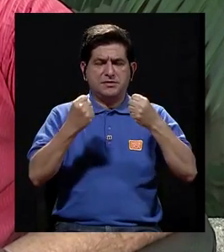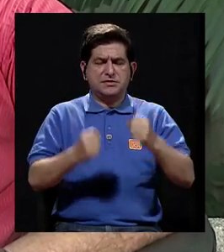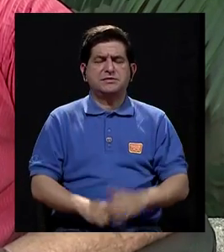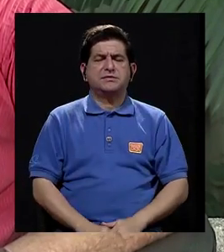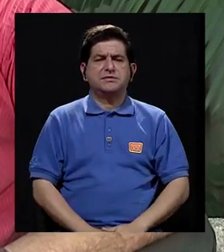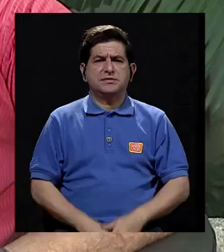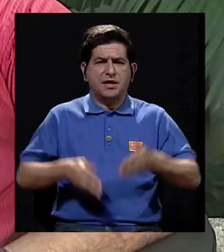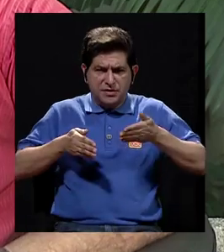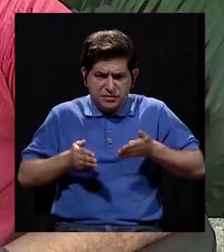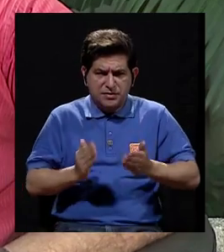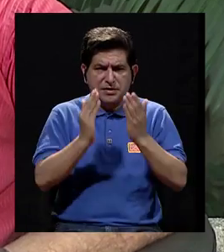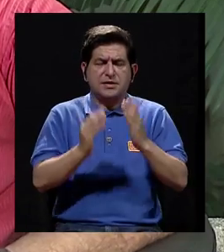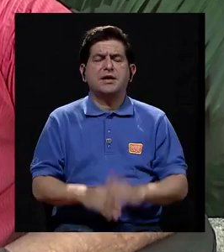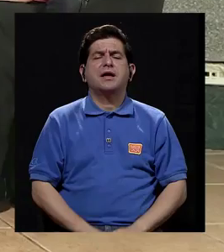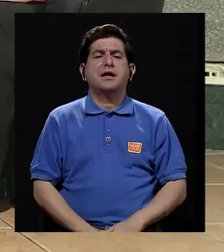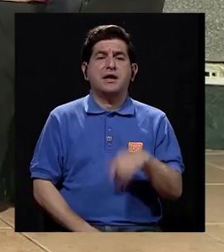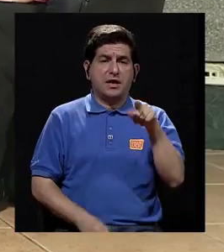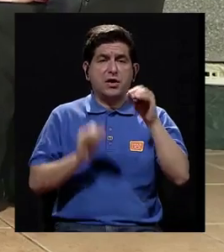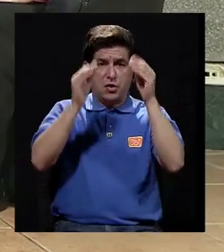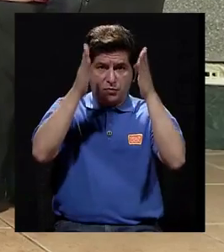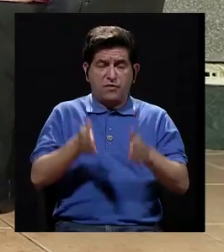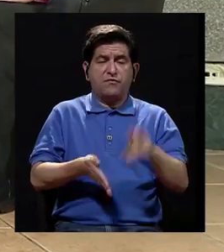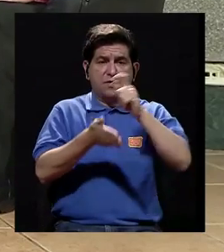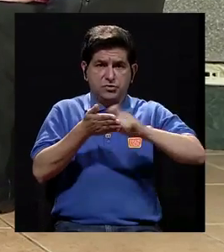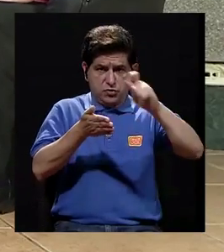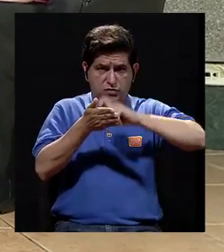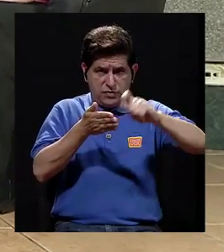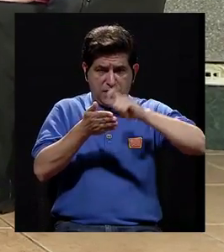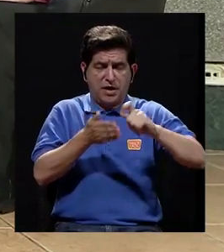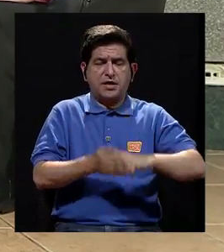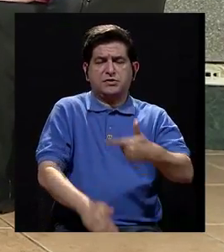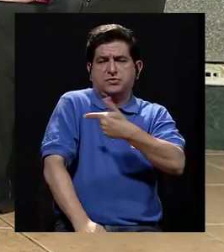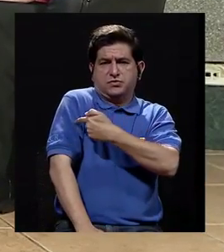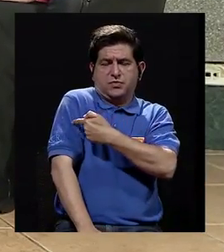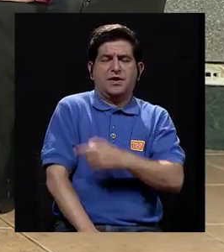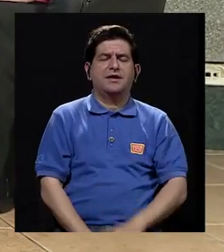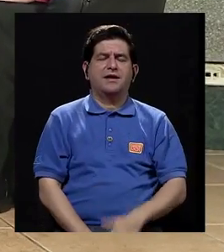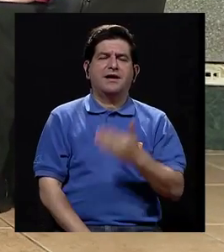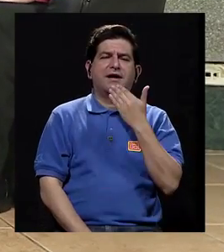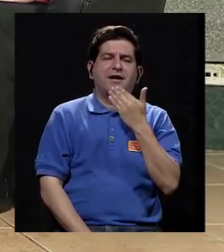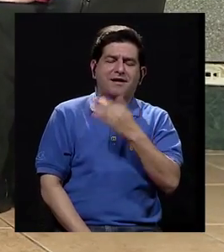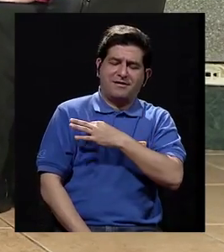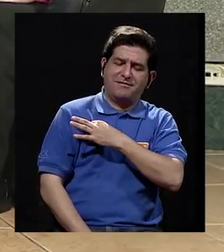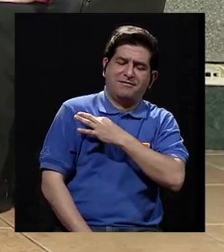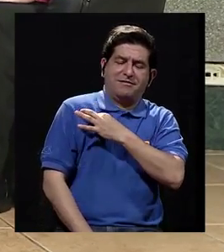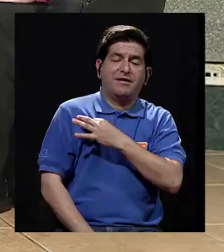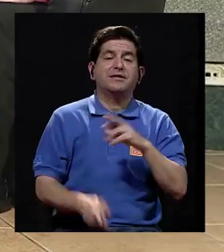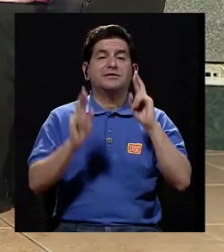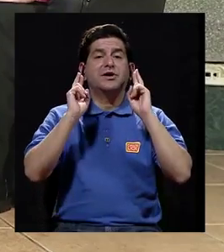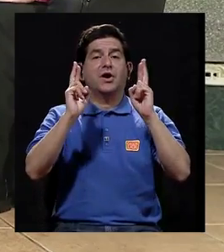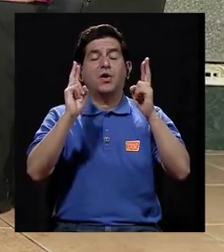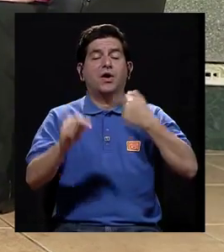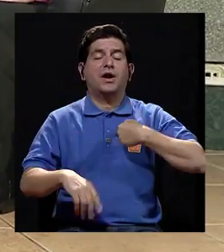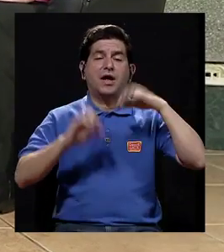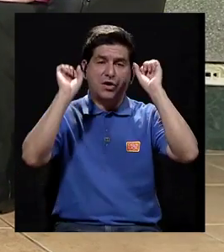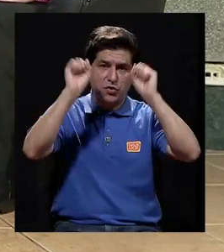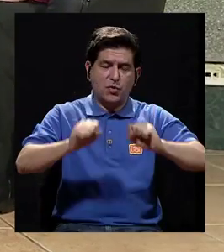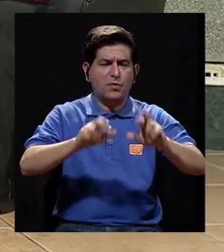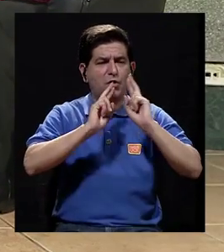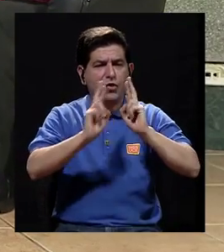y profesor de la Escuela de Enfermería, ¿cierto? Así es. Muchísimas gracias, don Randall, por acompañarnos. A las gracias por la invitación. Y ojalá que pueda